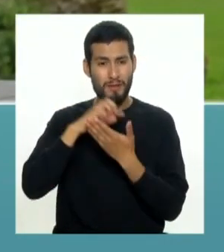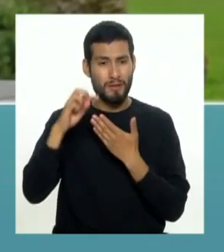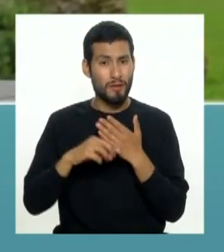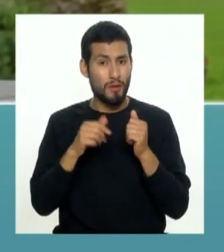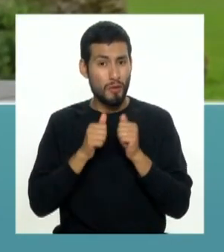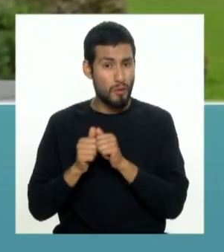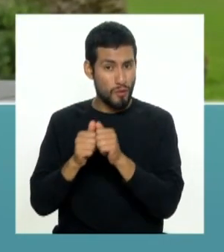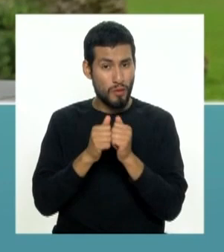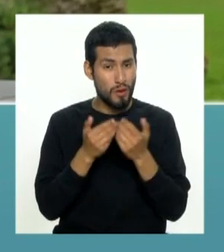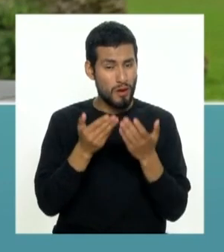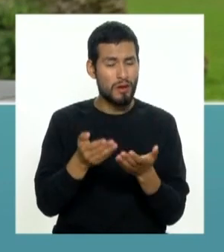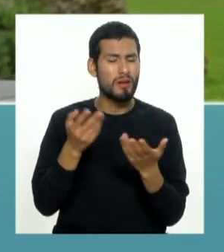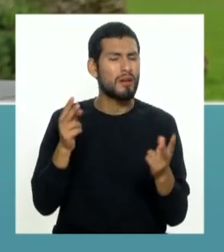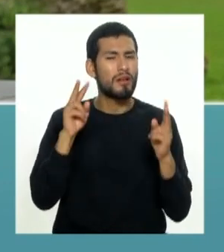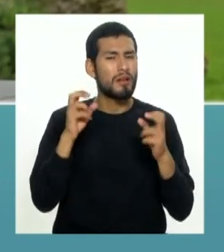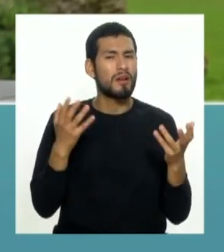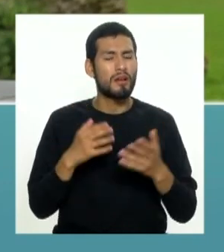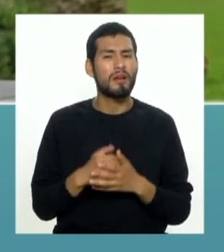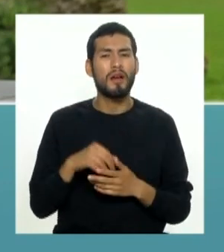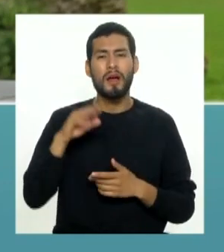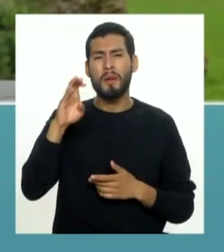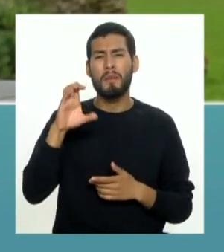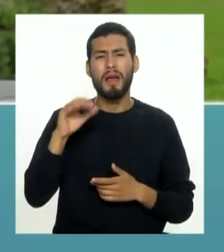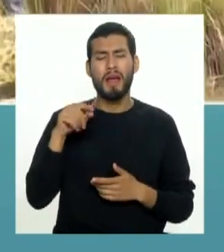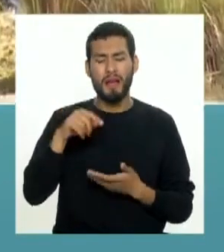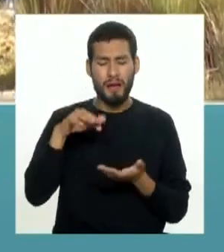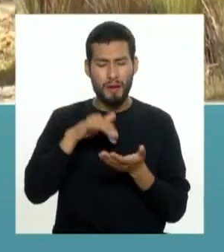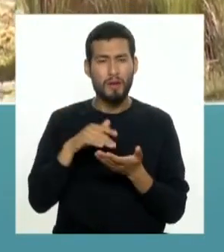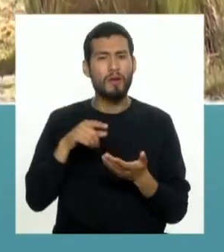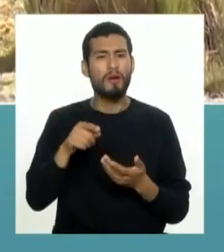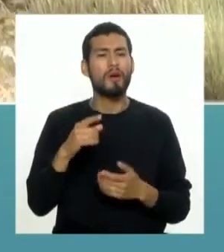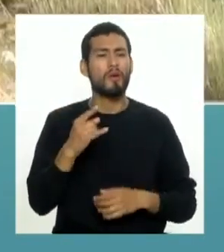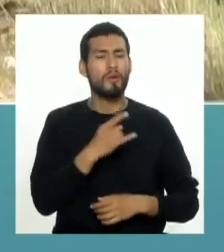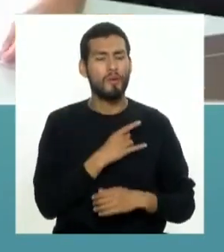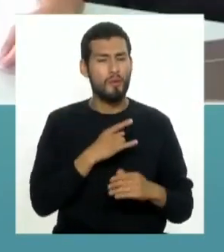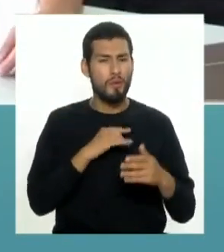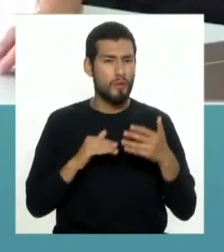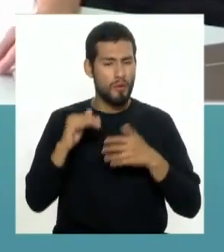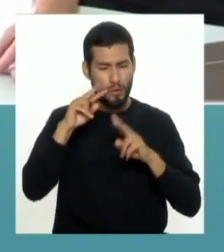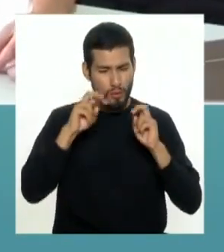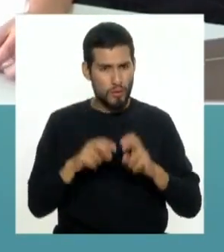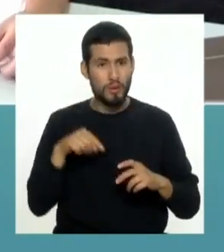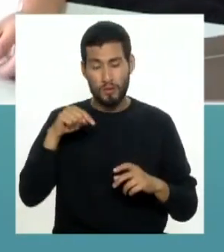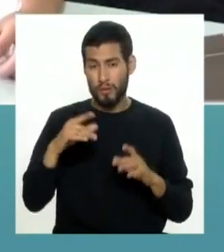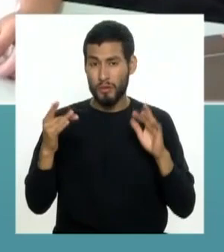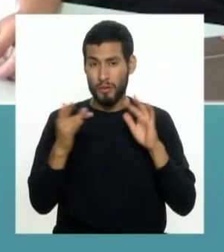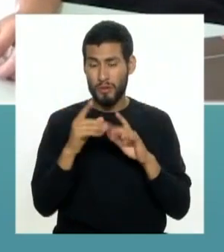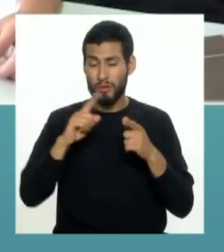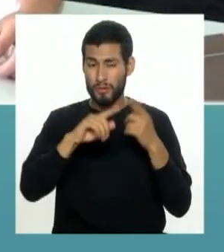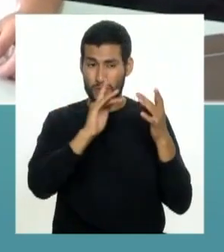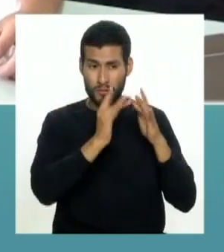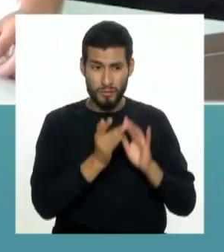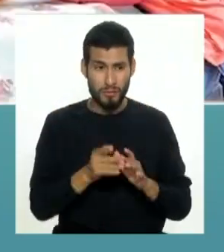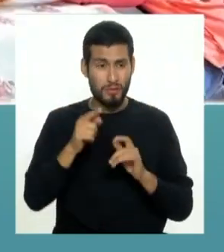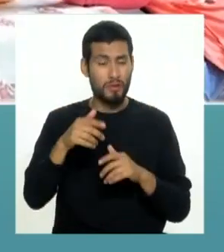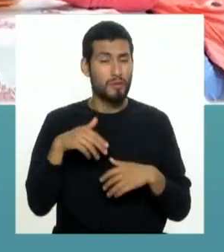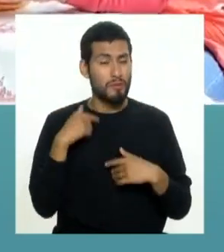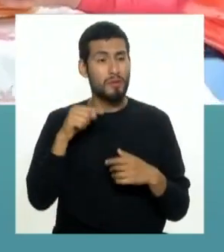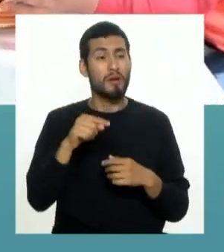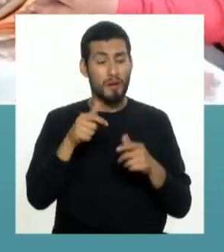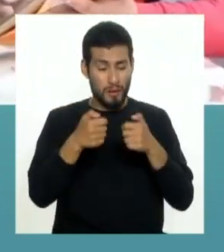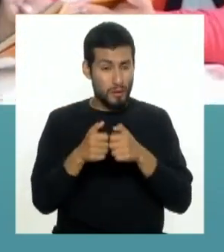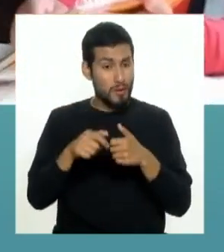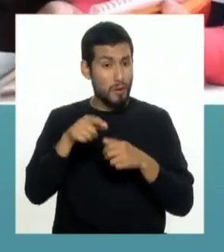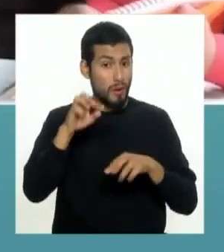Juntos, nos hablará sobre la beca de Educación Superior. Hoy día conéctate en redes sociales y escríbenos si es que